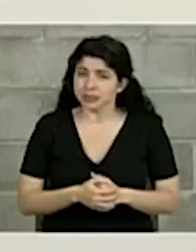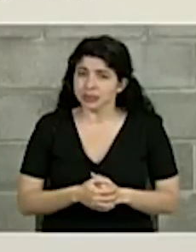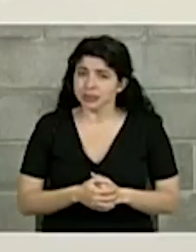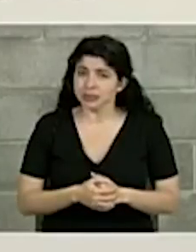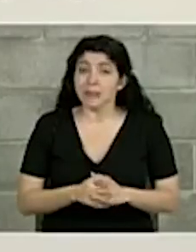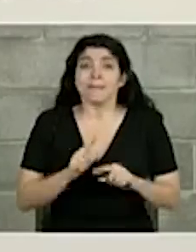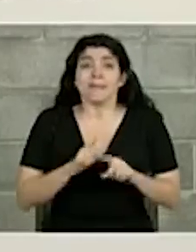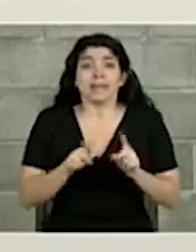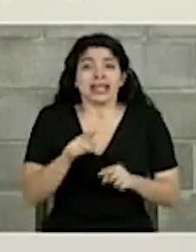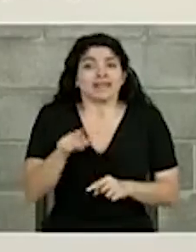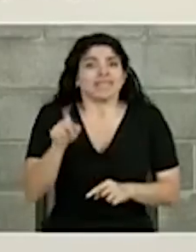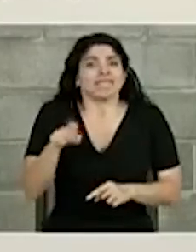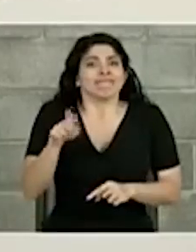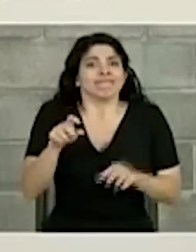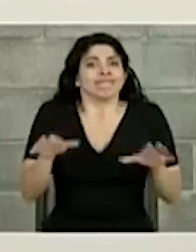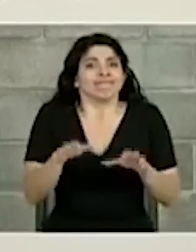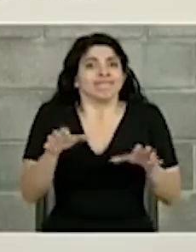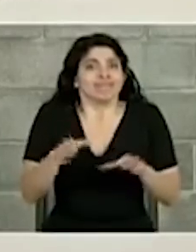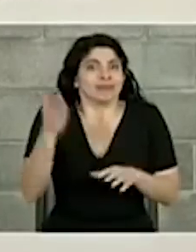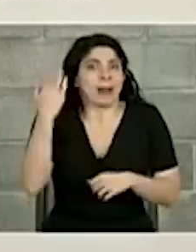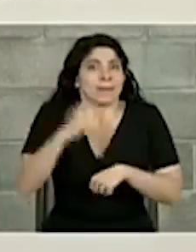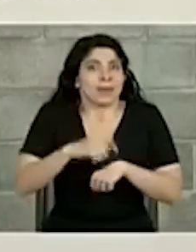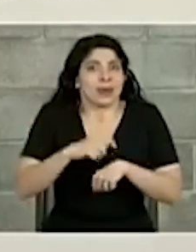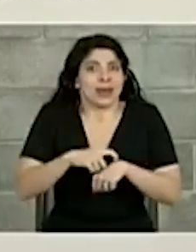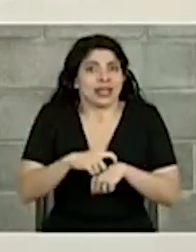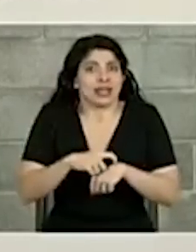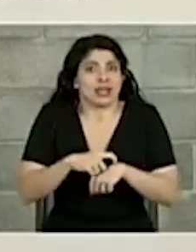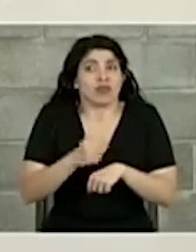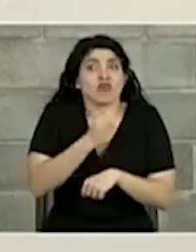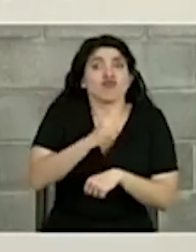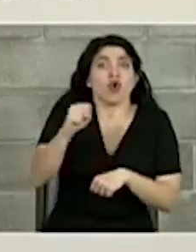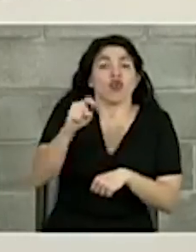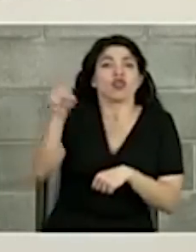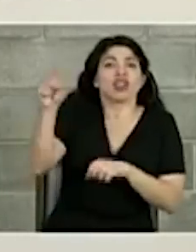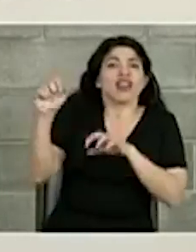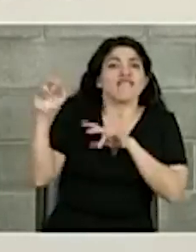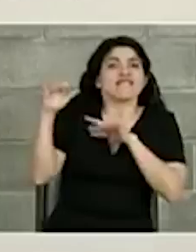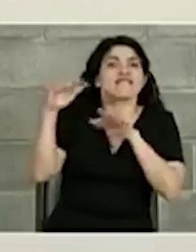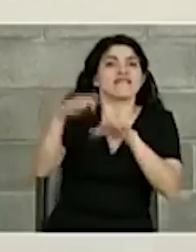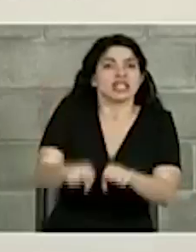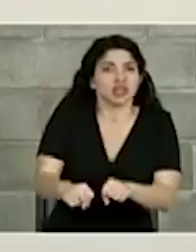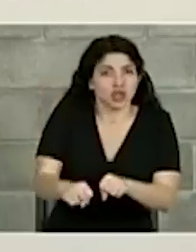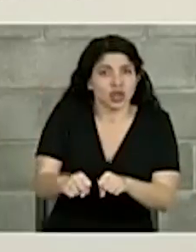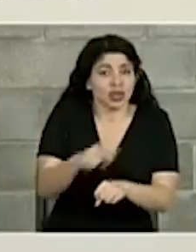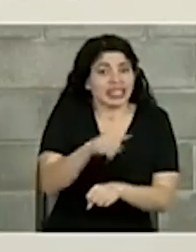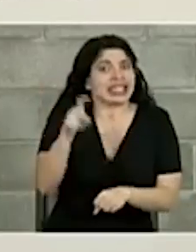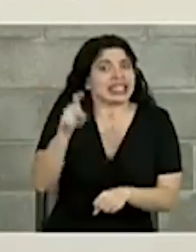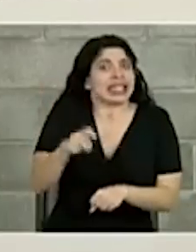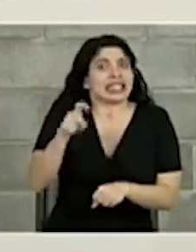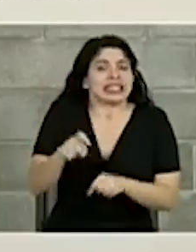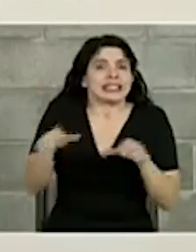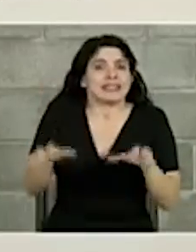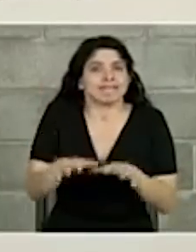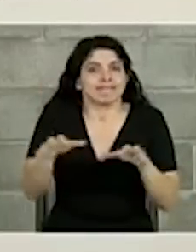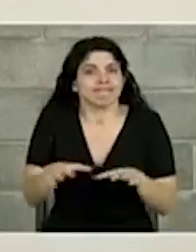pero había que actuar en aquel momento contra el invasor había que actuar